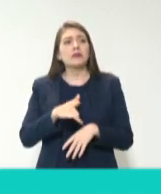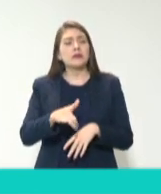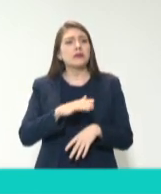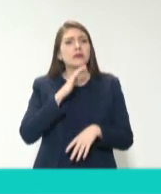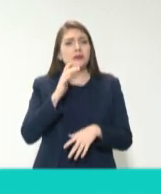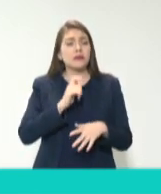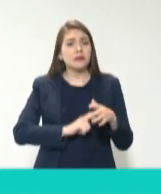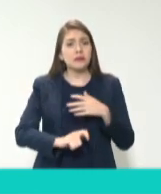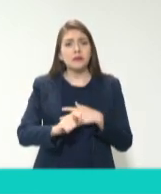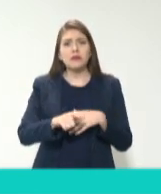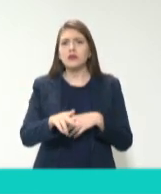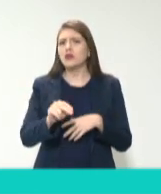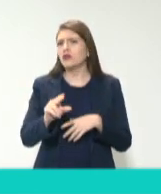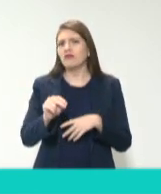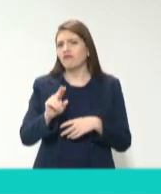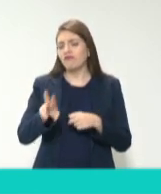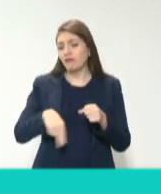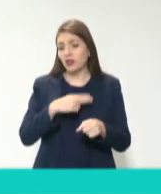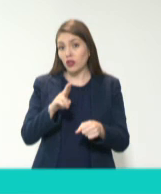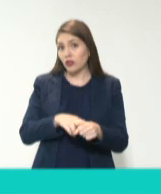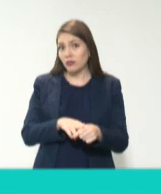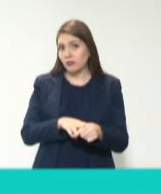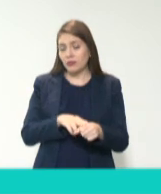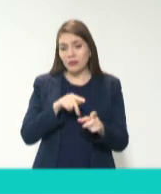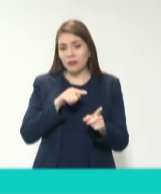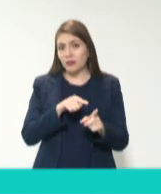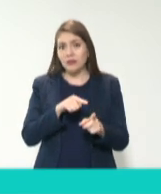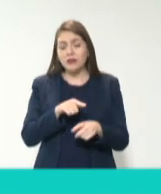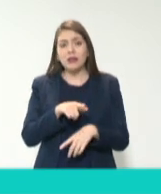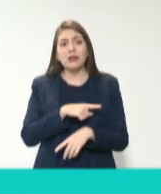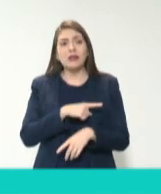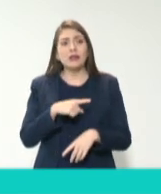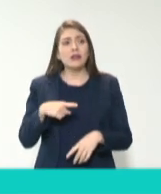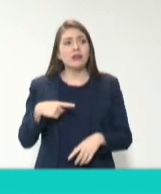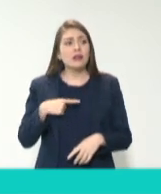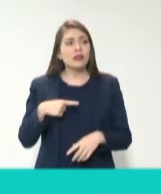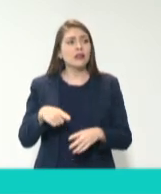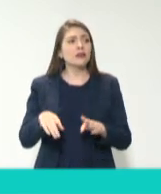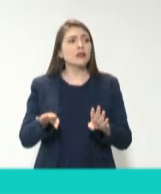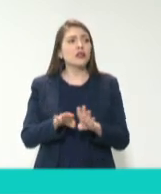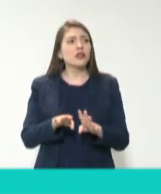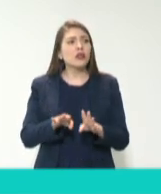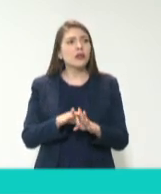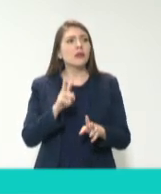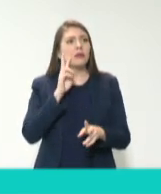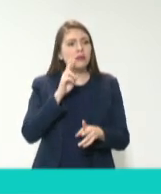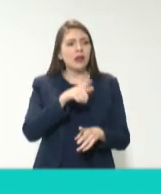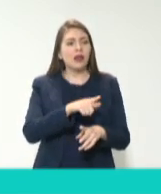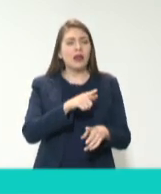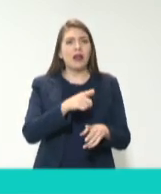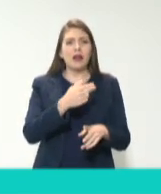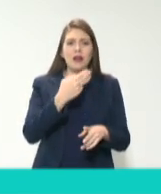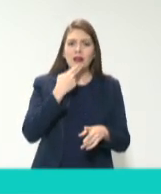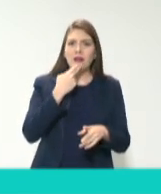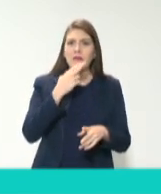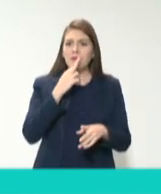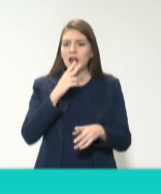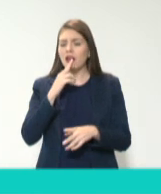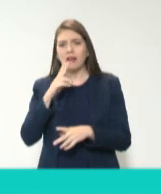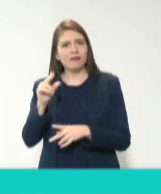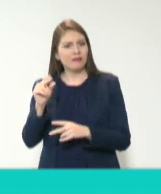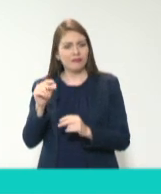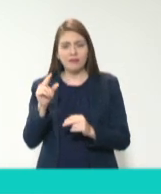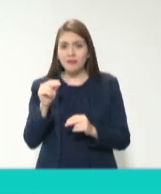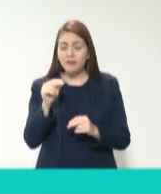corrupción no es que mira qué ha abusado, mira cómo se benefició de esto del otro, mira qué listo, sino que creo que sí